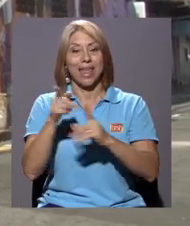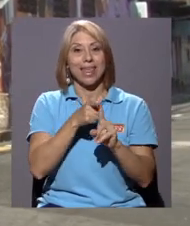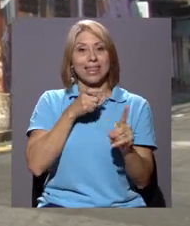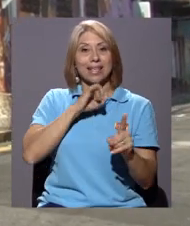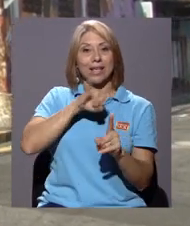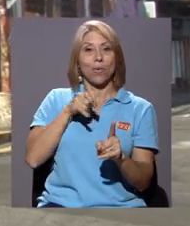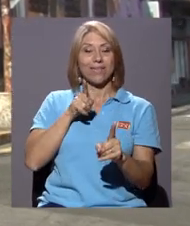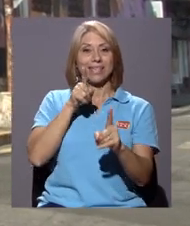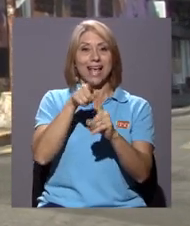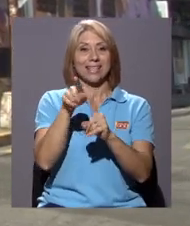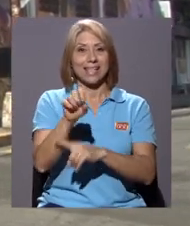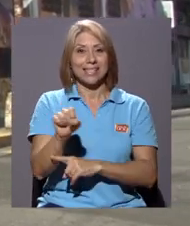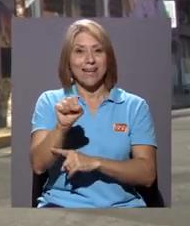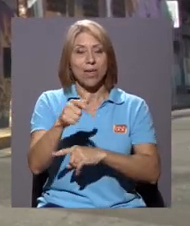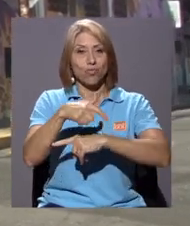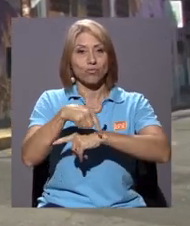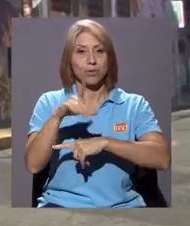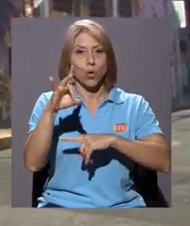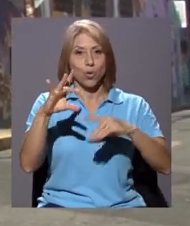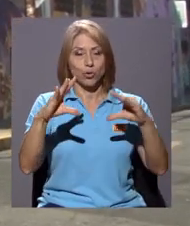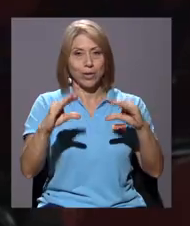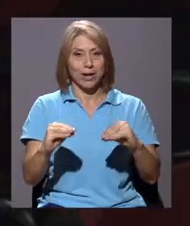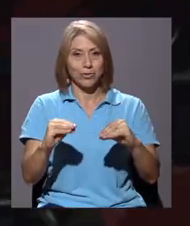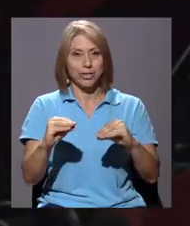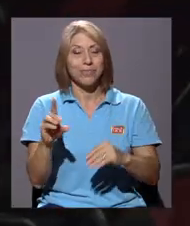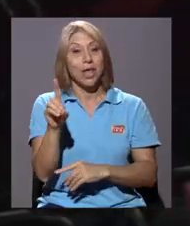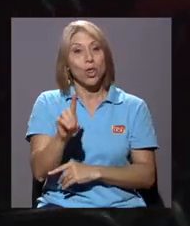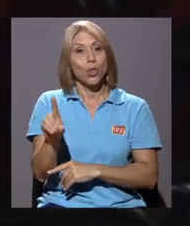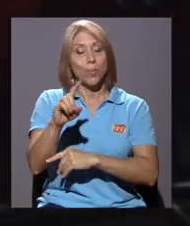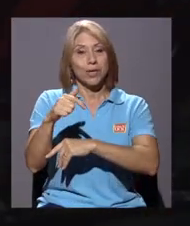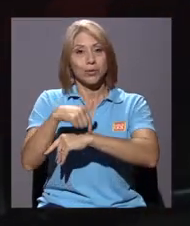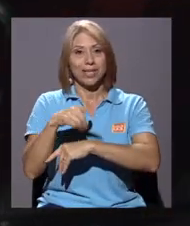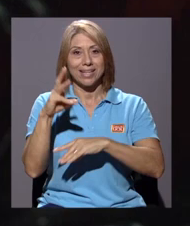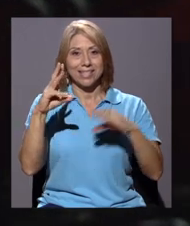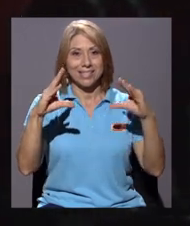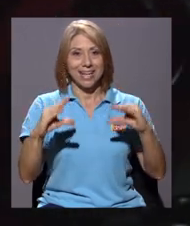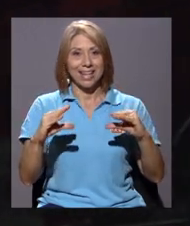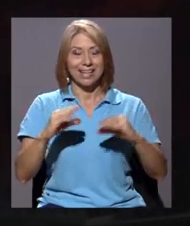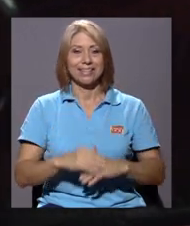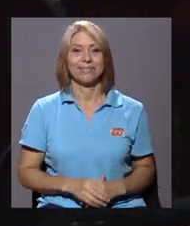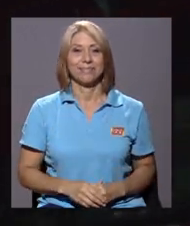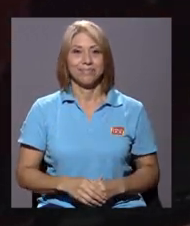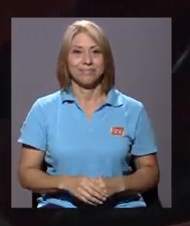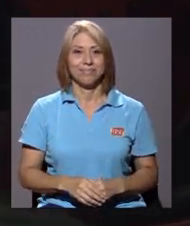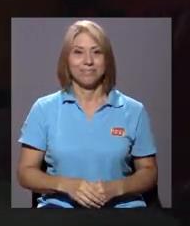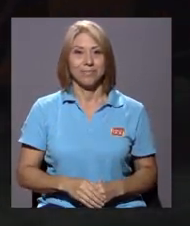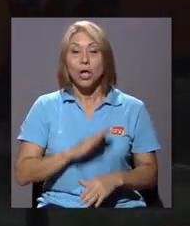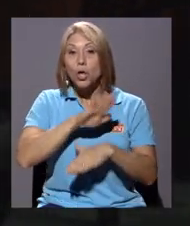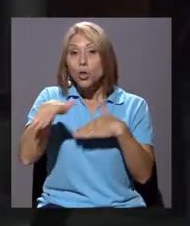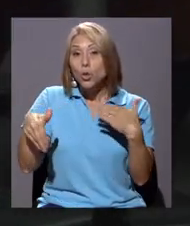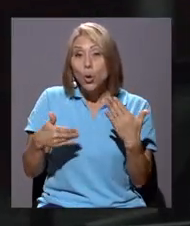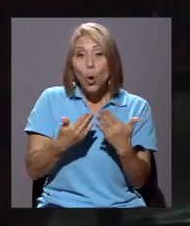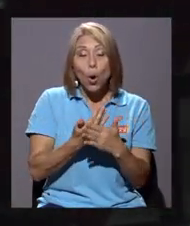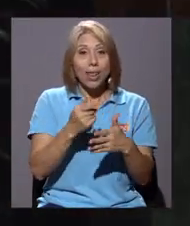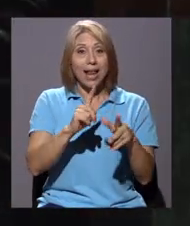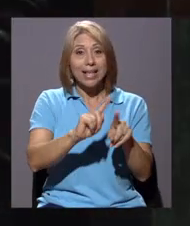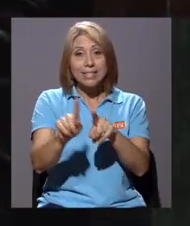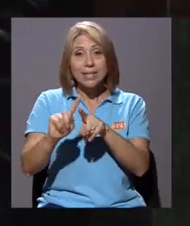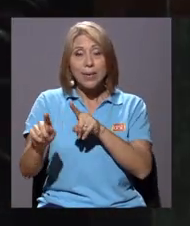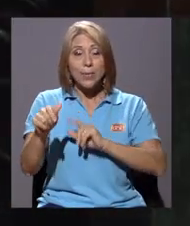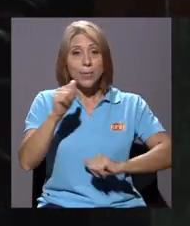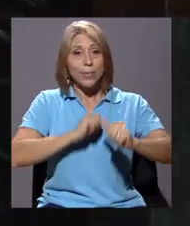funciones son a las 8 de la noche y los domingos a las 6 de la tarde. Todas las puestas en escena